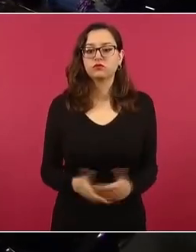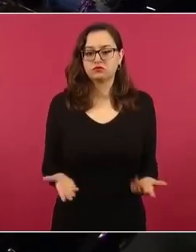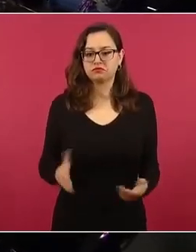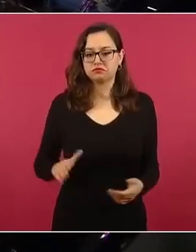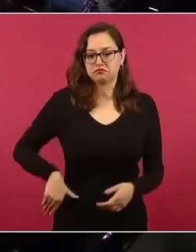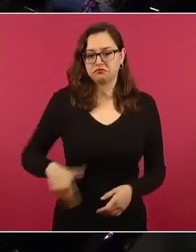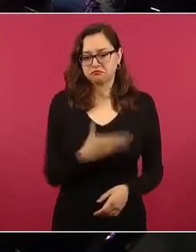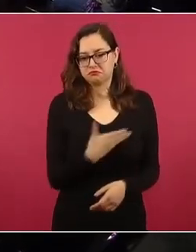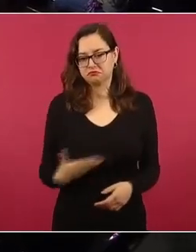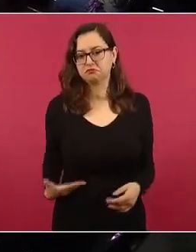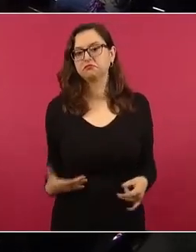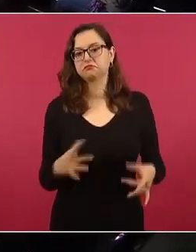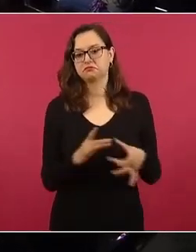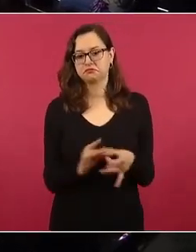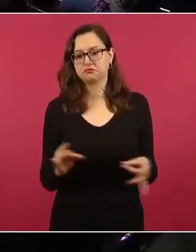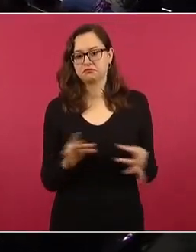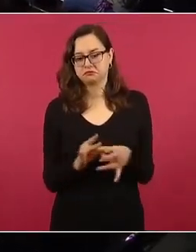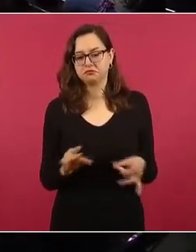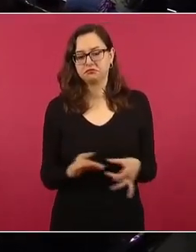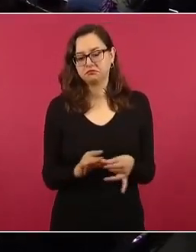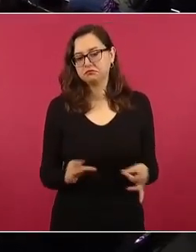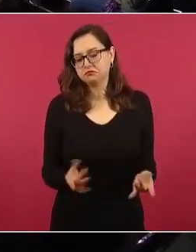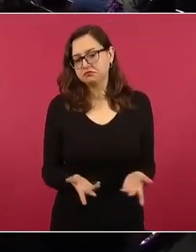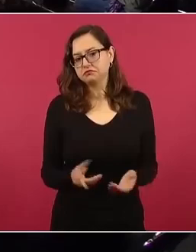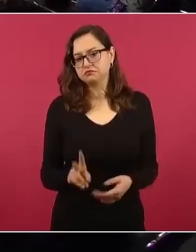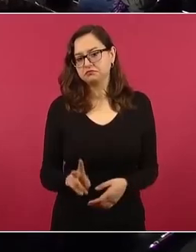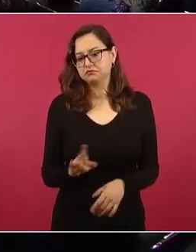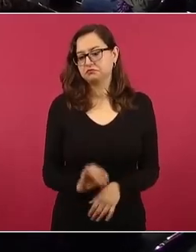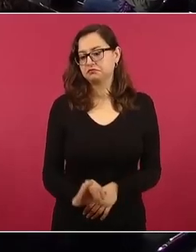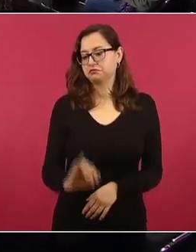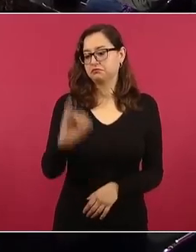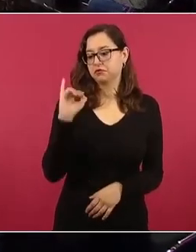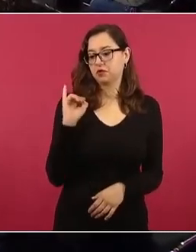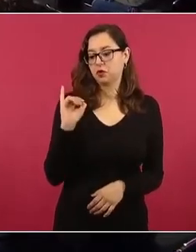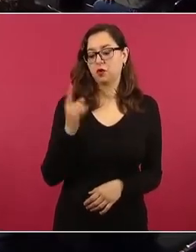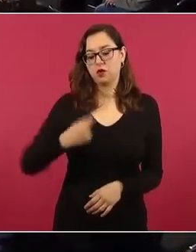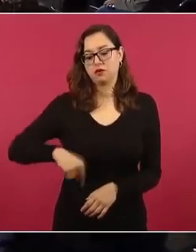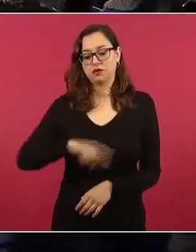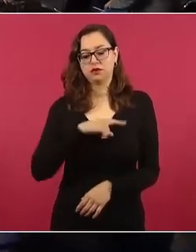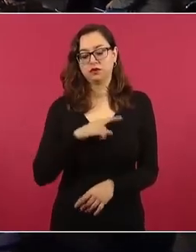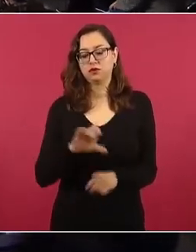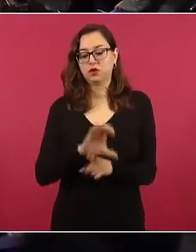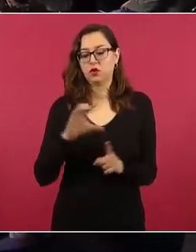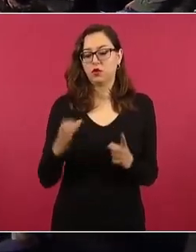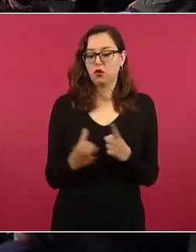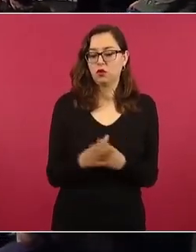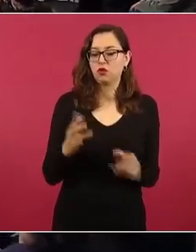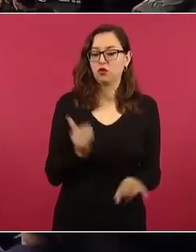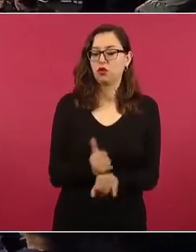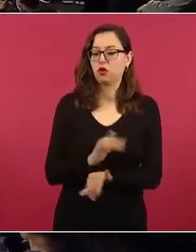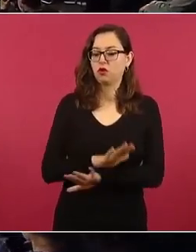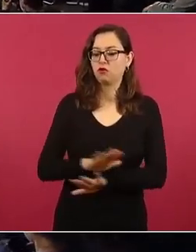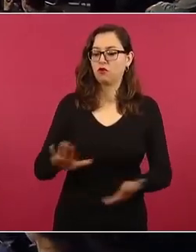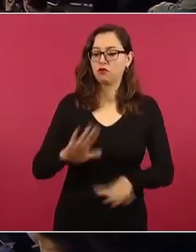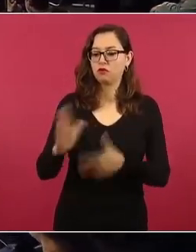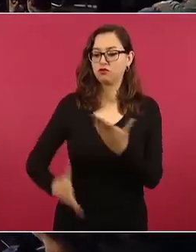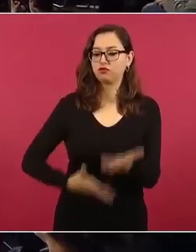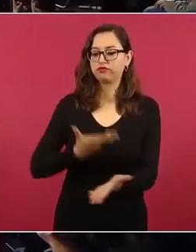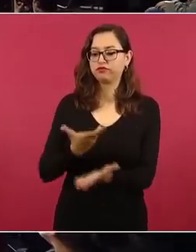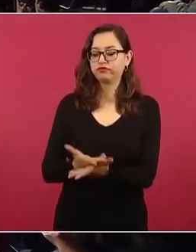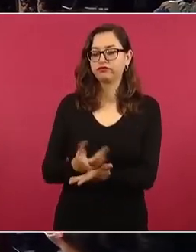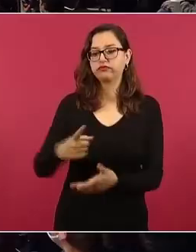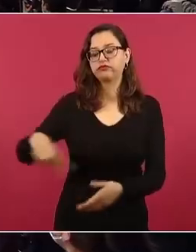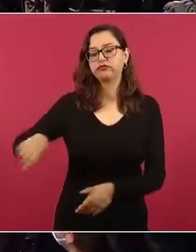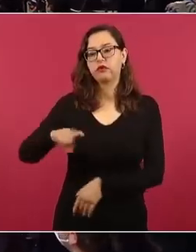hacer una breve síntesis del informe que presentamos el jueves de la semana pasada a los papás, a las mamás